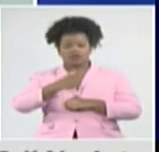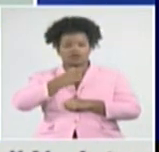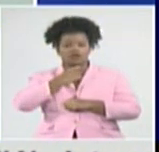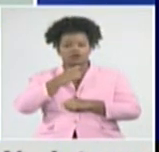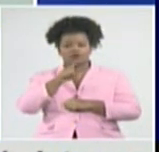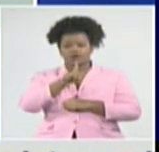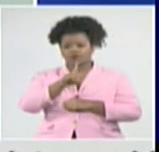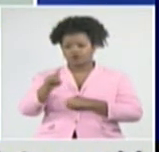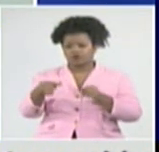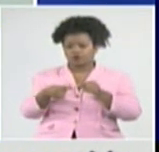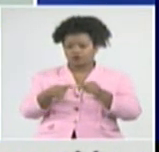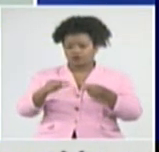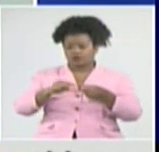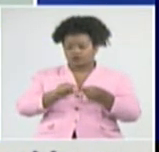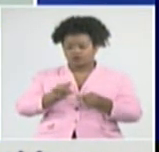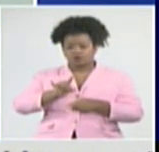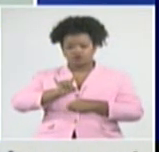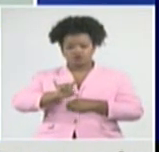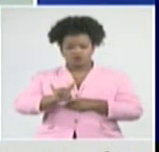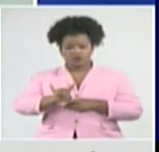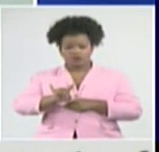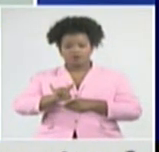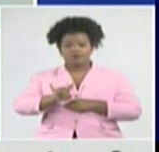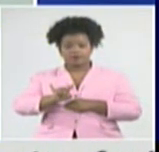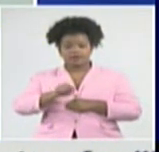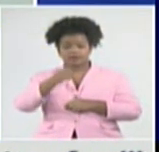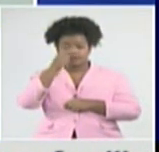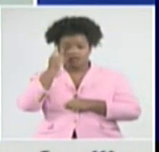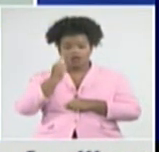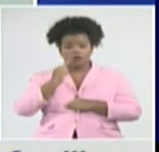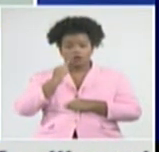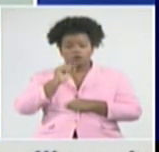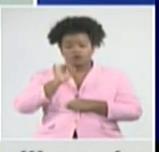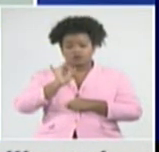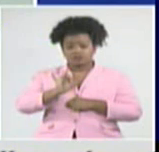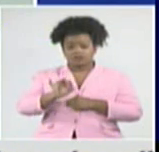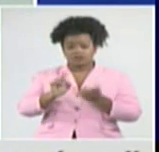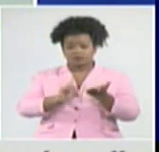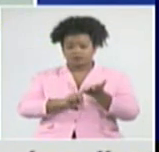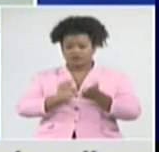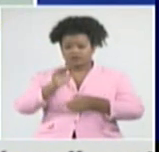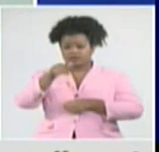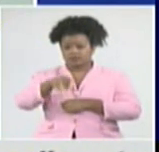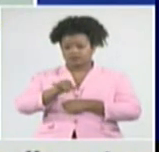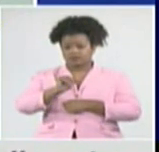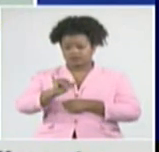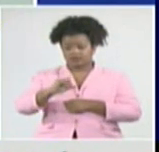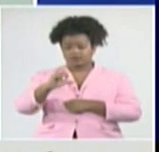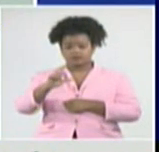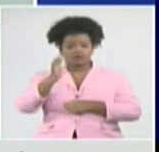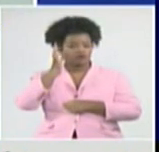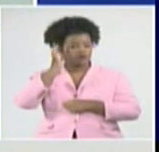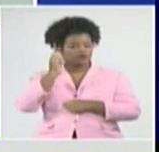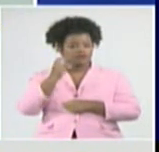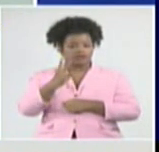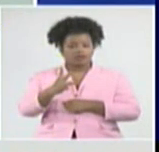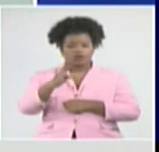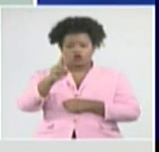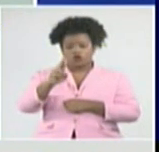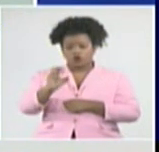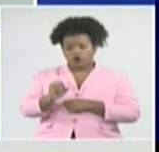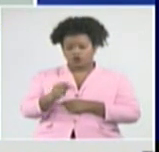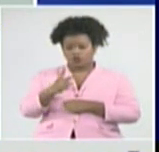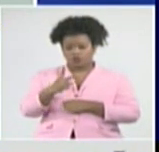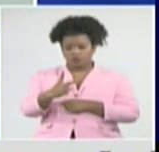Corralillo 9, Zagua La Grande 7, Placeta 6, Cifuentes 3, y Ranchuelo, dos casos